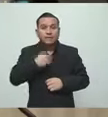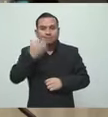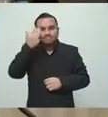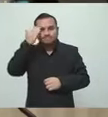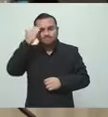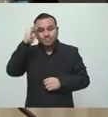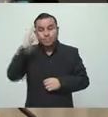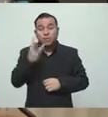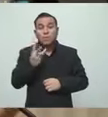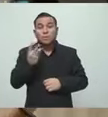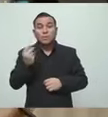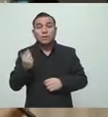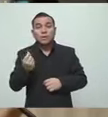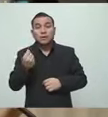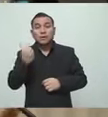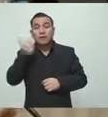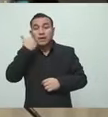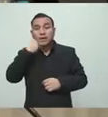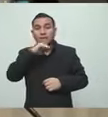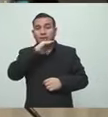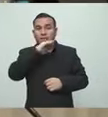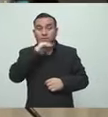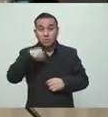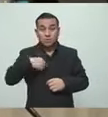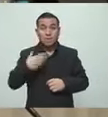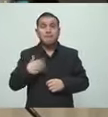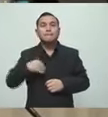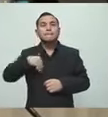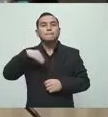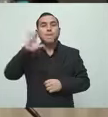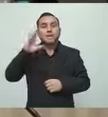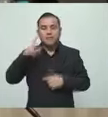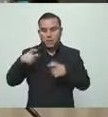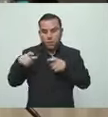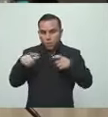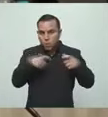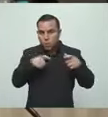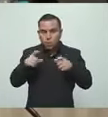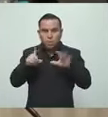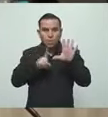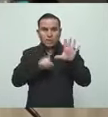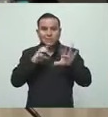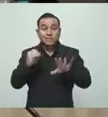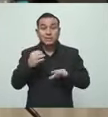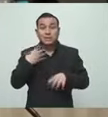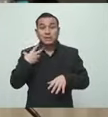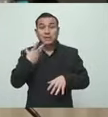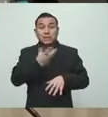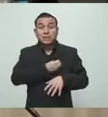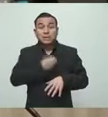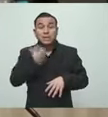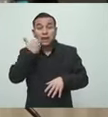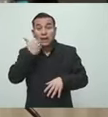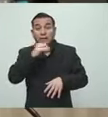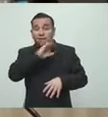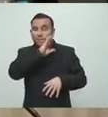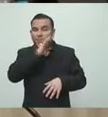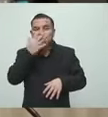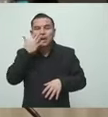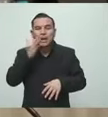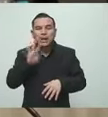cuántos mayores de 60 habemos, pero yo soy uno, no sé cuántos más. Si nosotros nos enfermáramos,